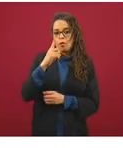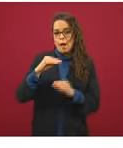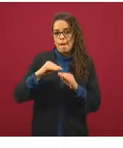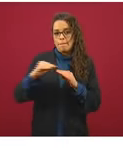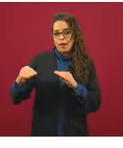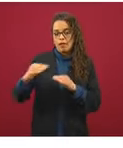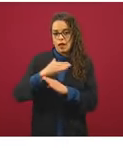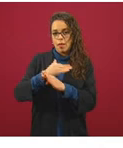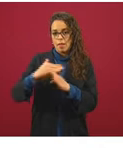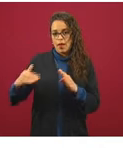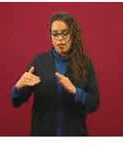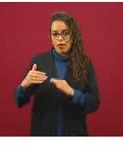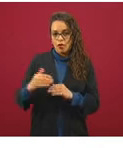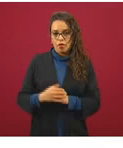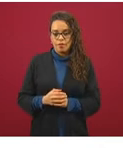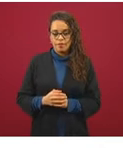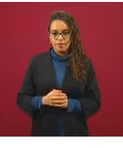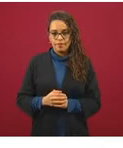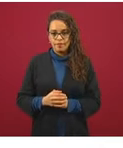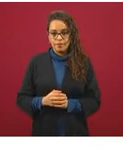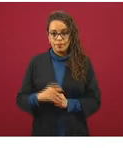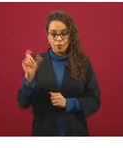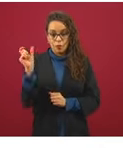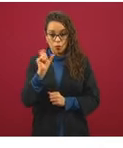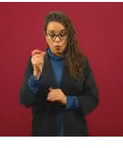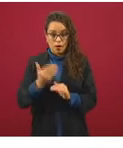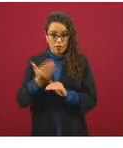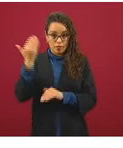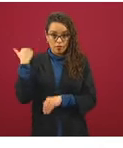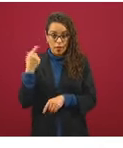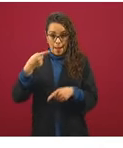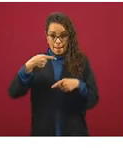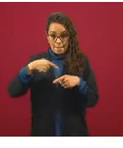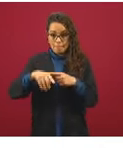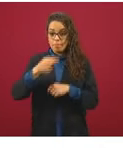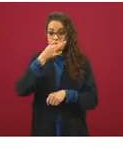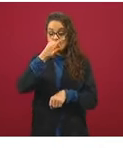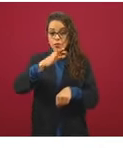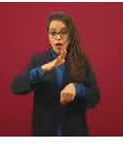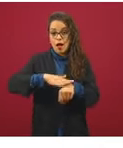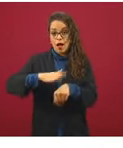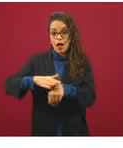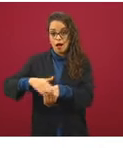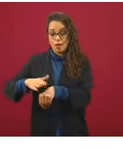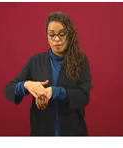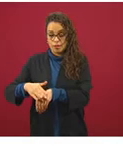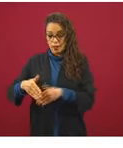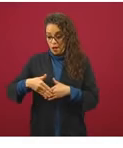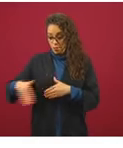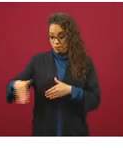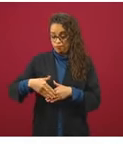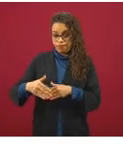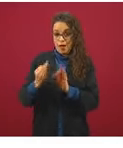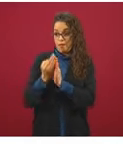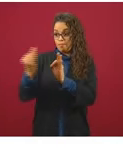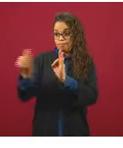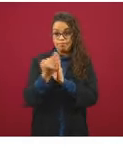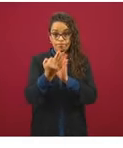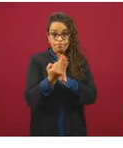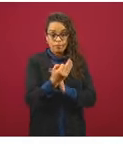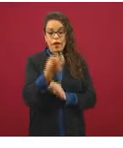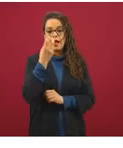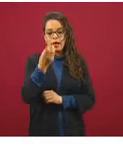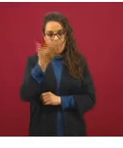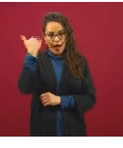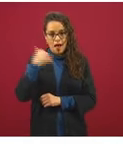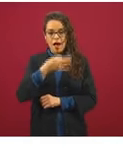desde que se implementó la Jornada Nacional de Sana Distancia y a partir de ahí